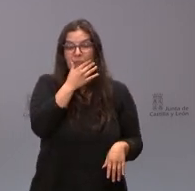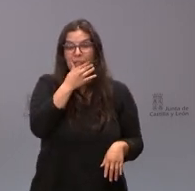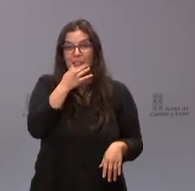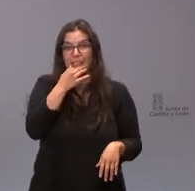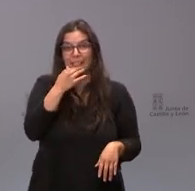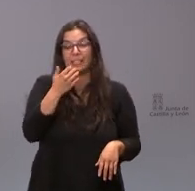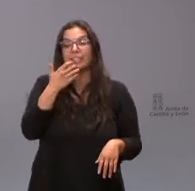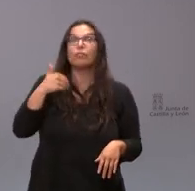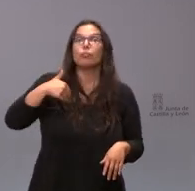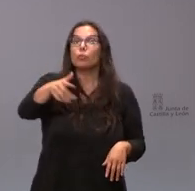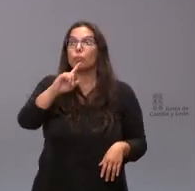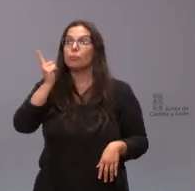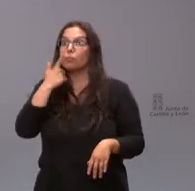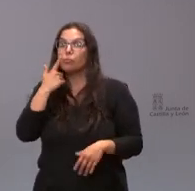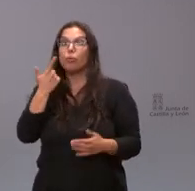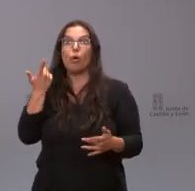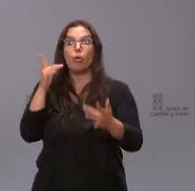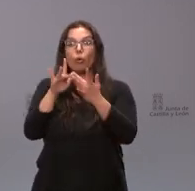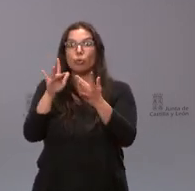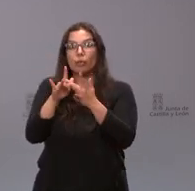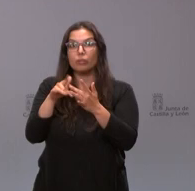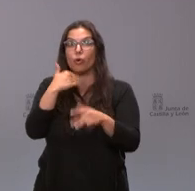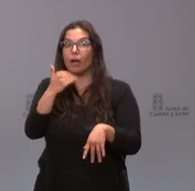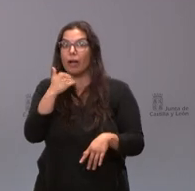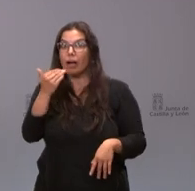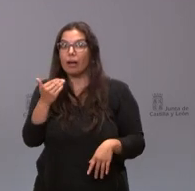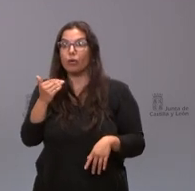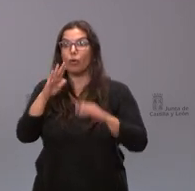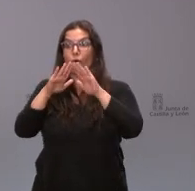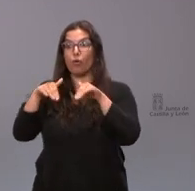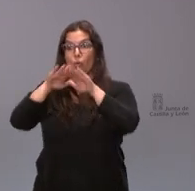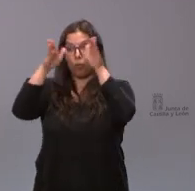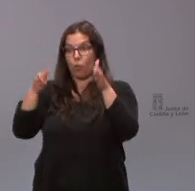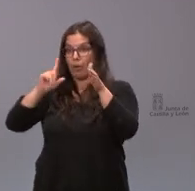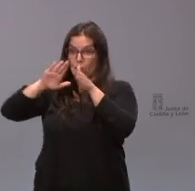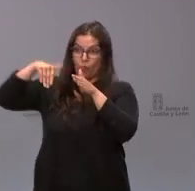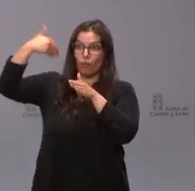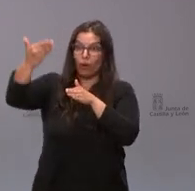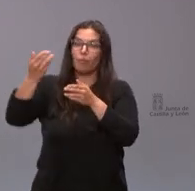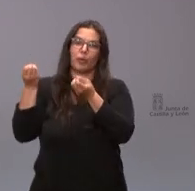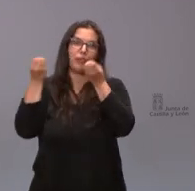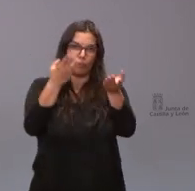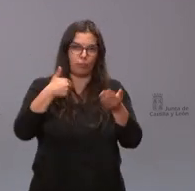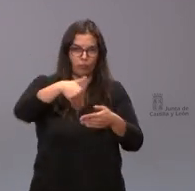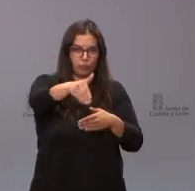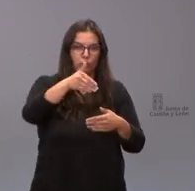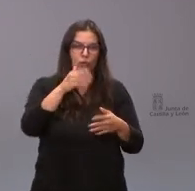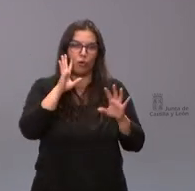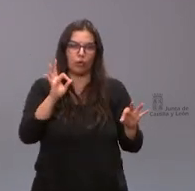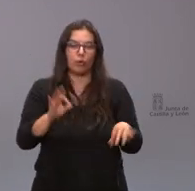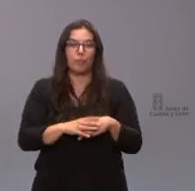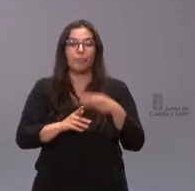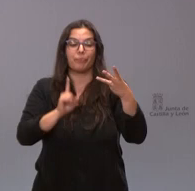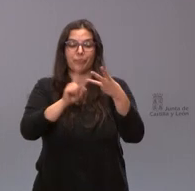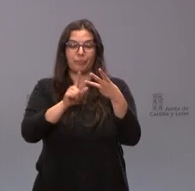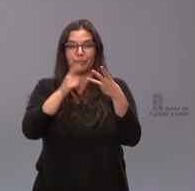más adelante se tuviera algún contacto que pudiera ser fuera de la cueva pues lógicamente les ofreceríamos información al respecto del mismo y en